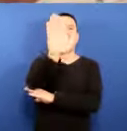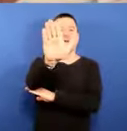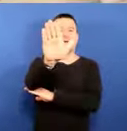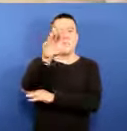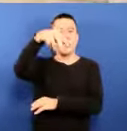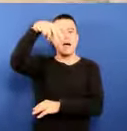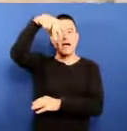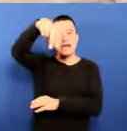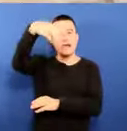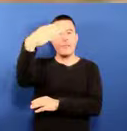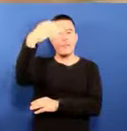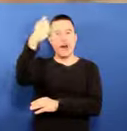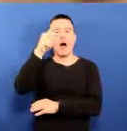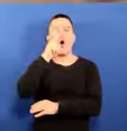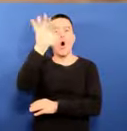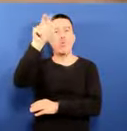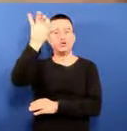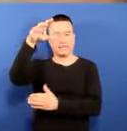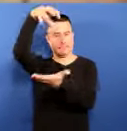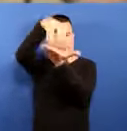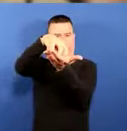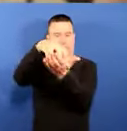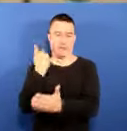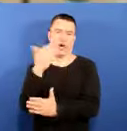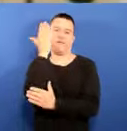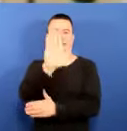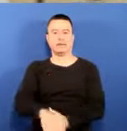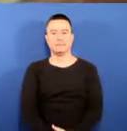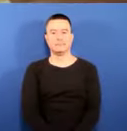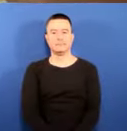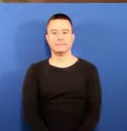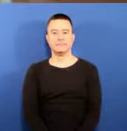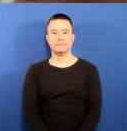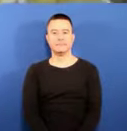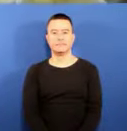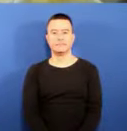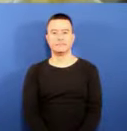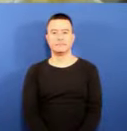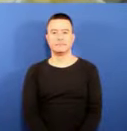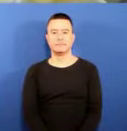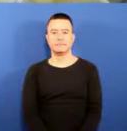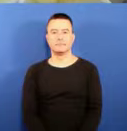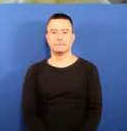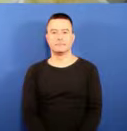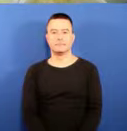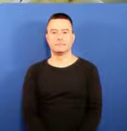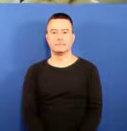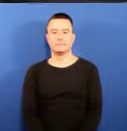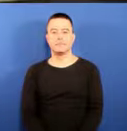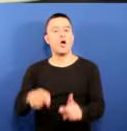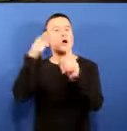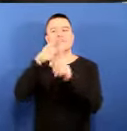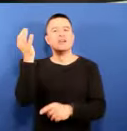informado a los visitantes sobre los puntos de interés y atractivos, habilitando un hospitality, donde los invitados del ámbito empresarial,